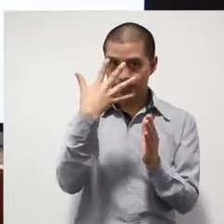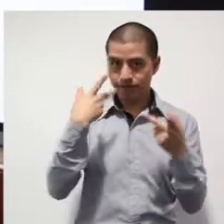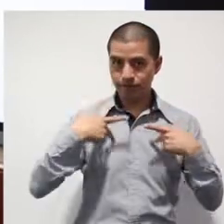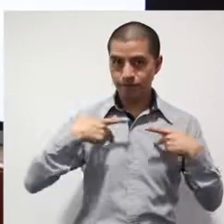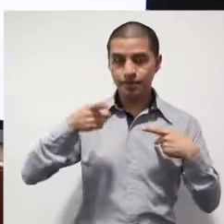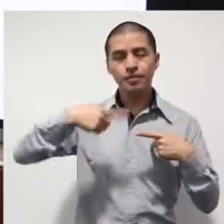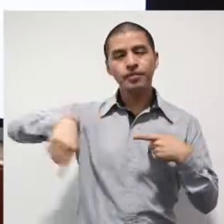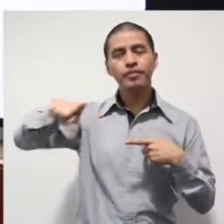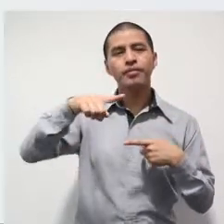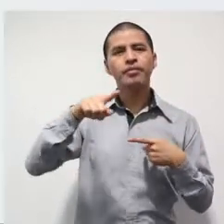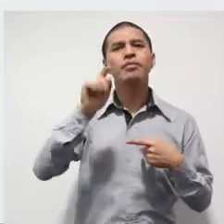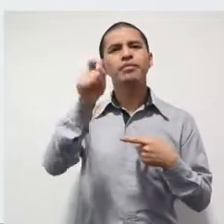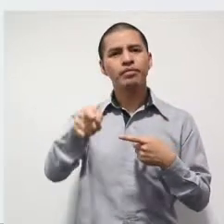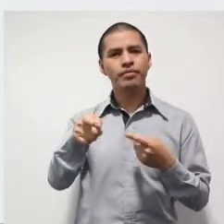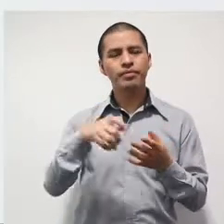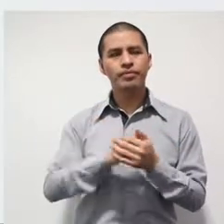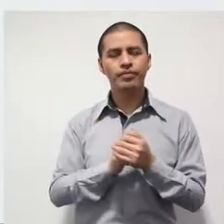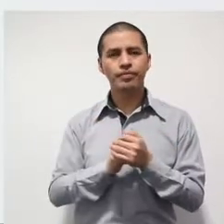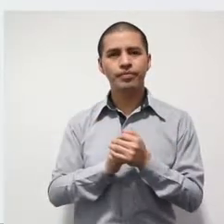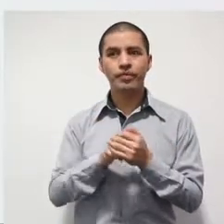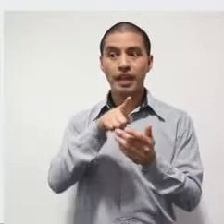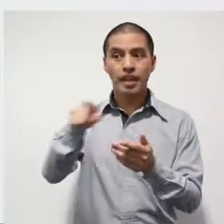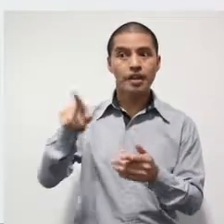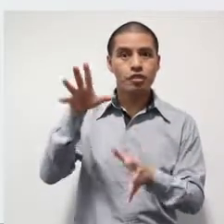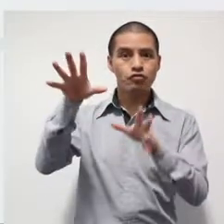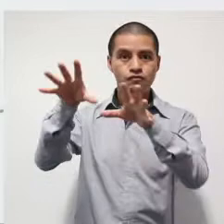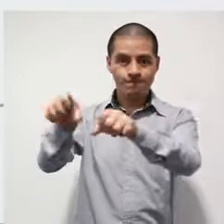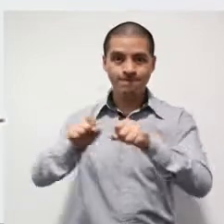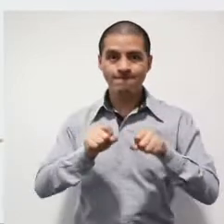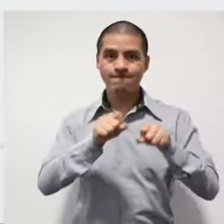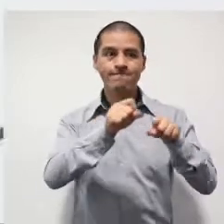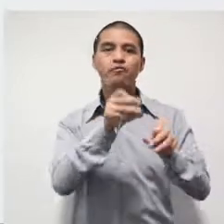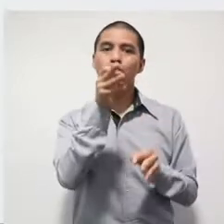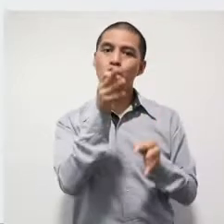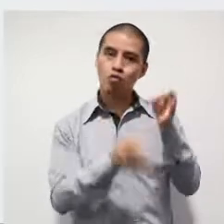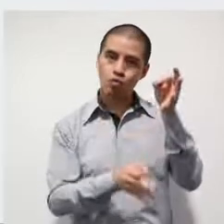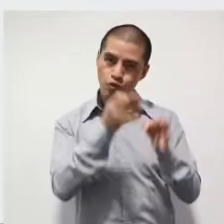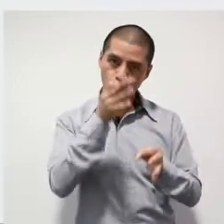fueron consignadas o judicializadas.